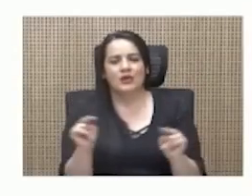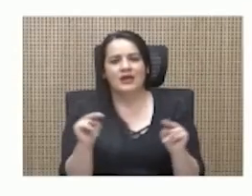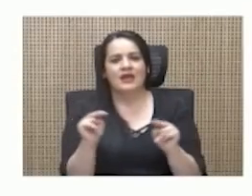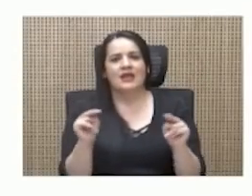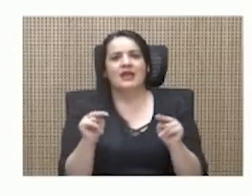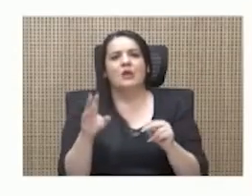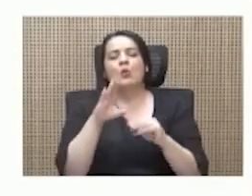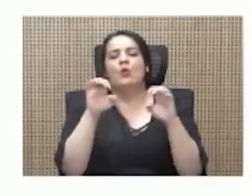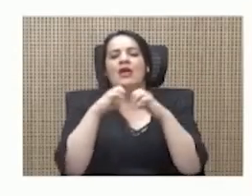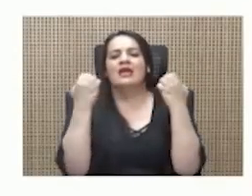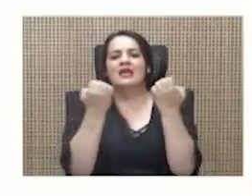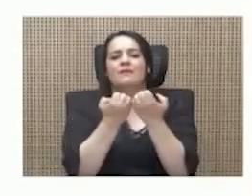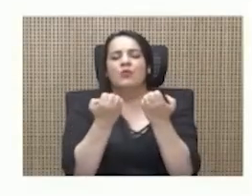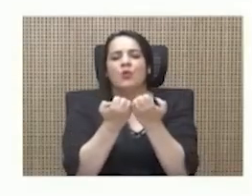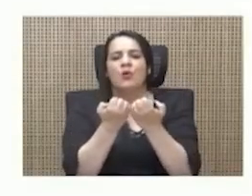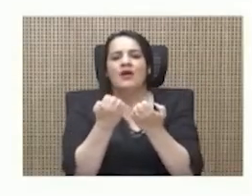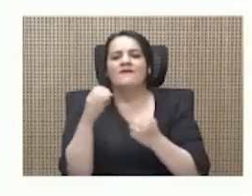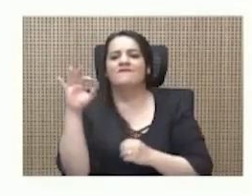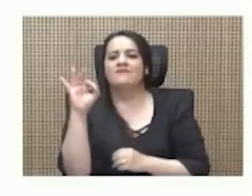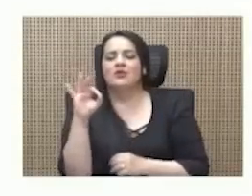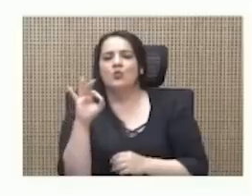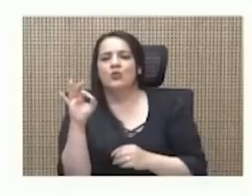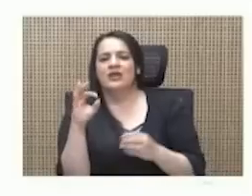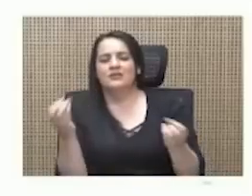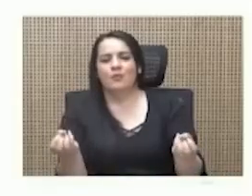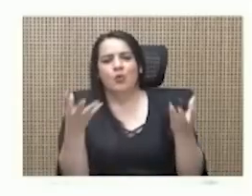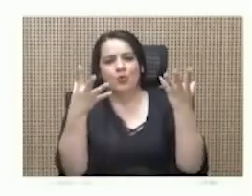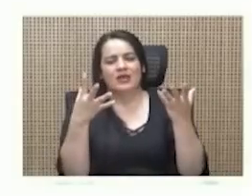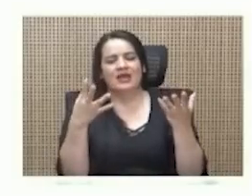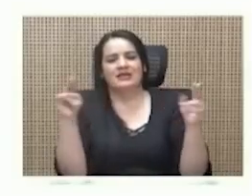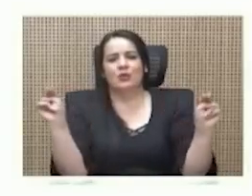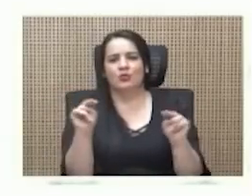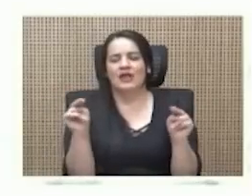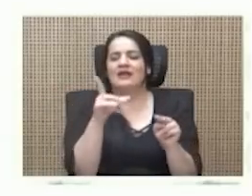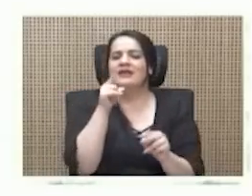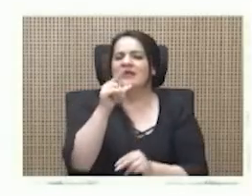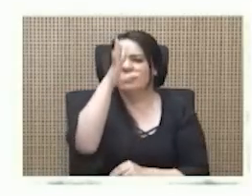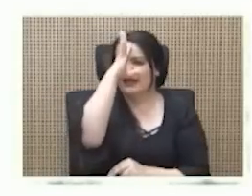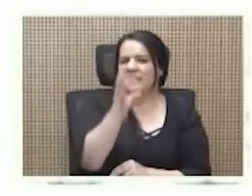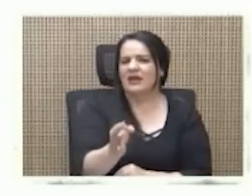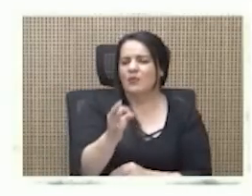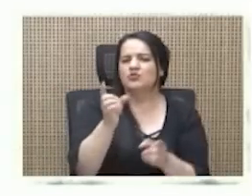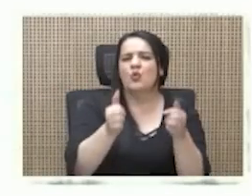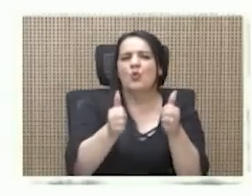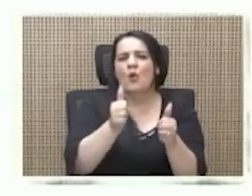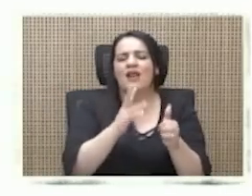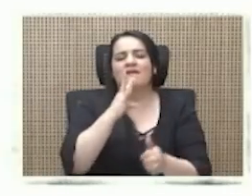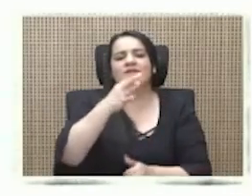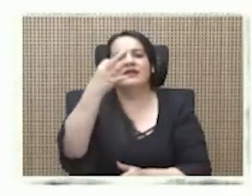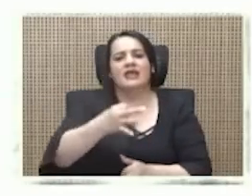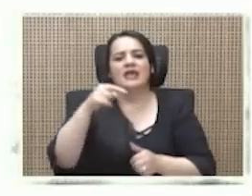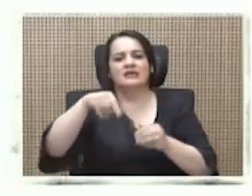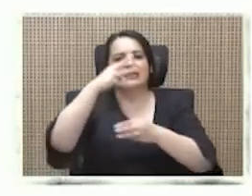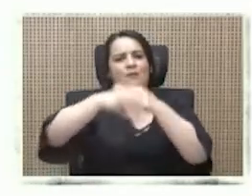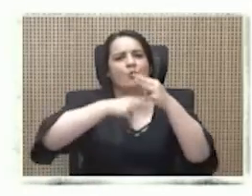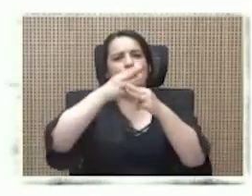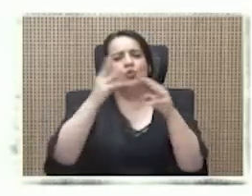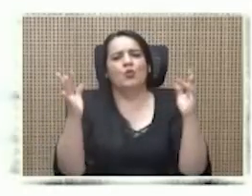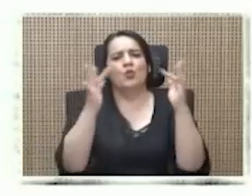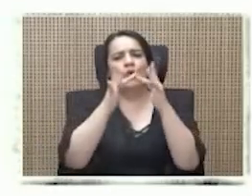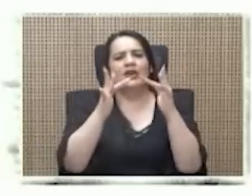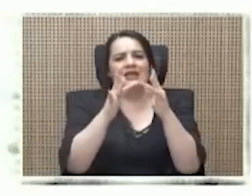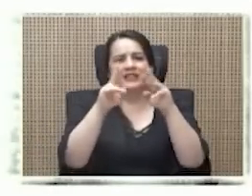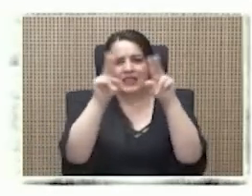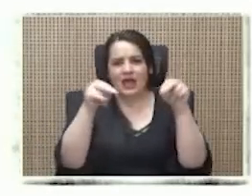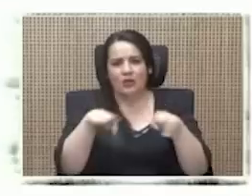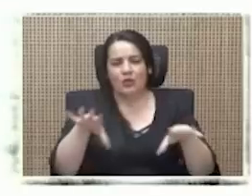figuras públicas neutrales. ¿A quién le creemos? ¿Cuál es la verdad? En este mundo conectado y globalizado, lo mínimo